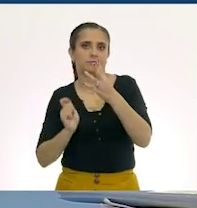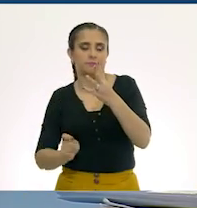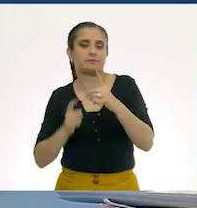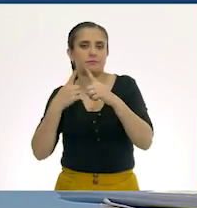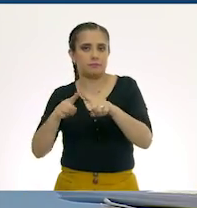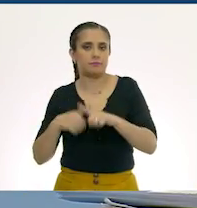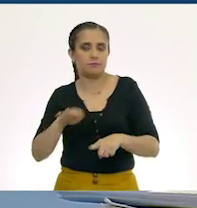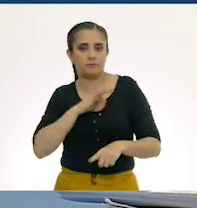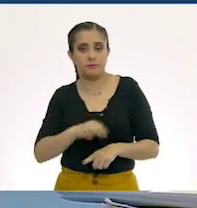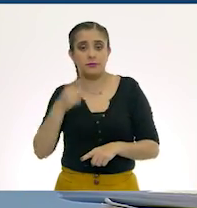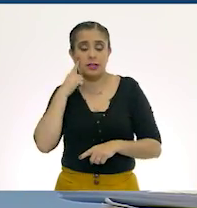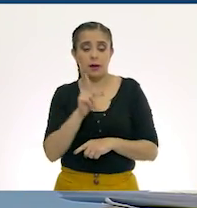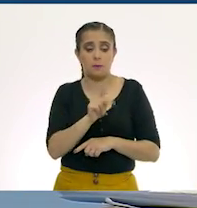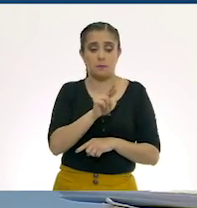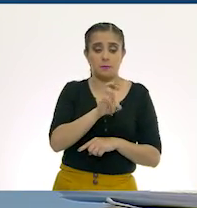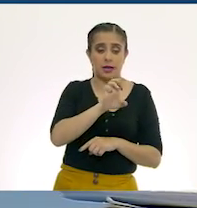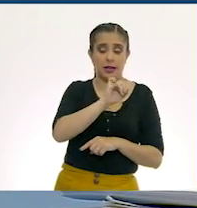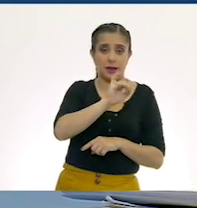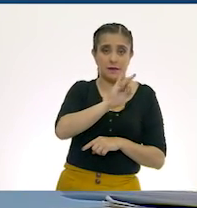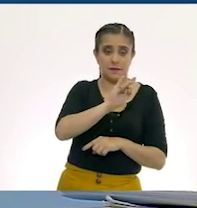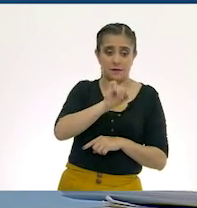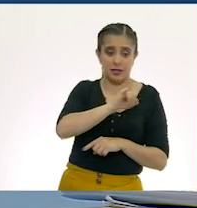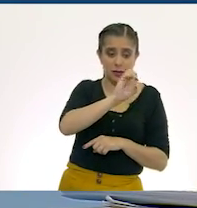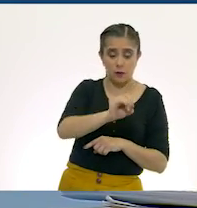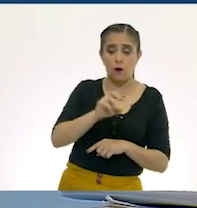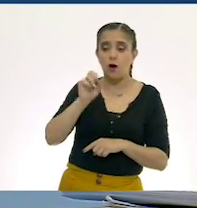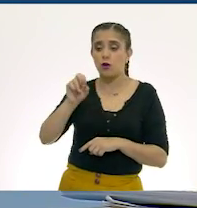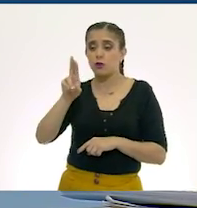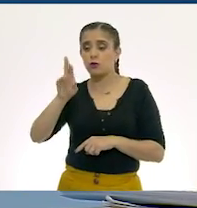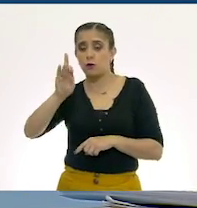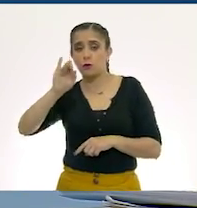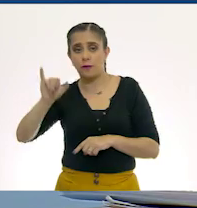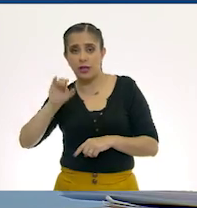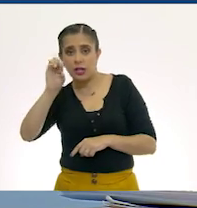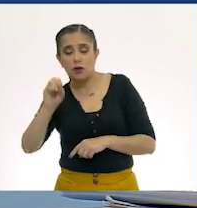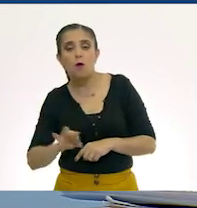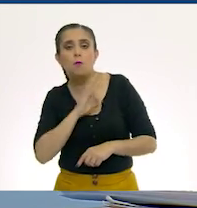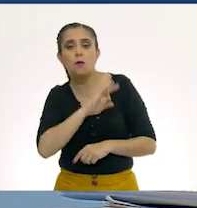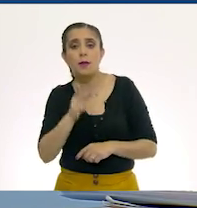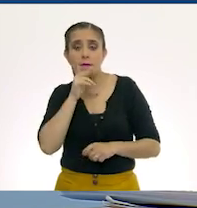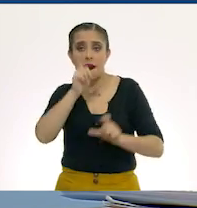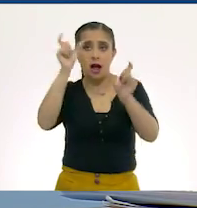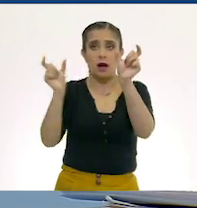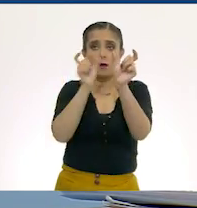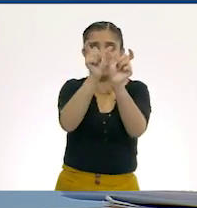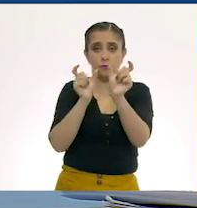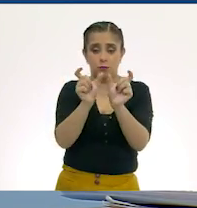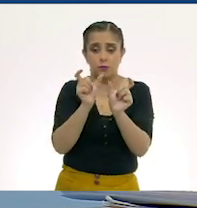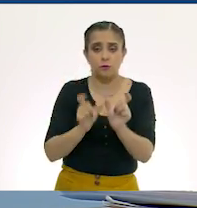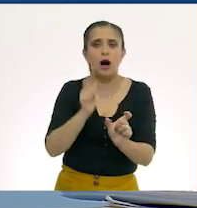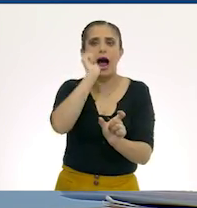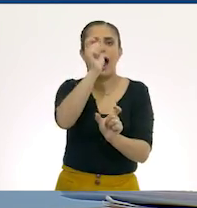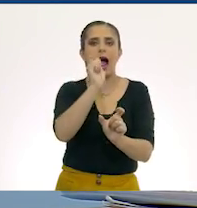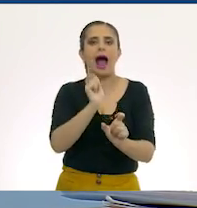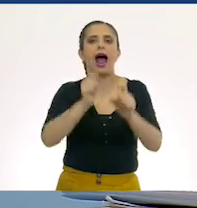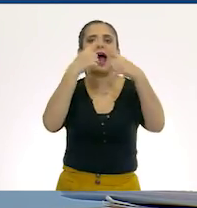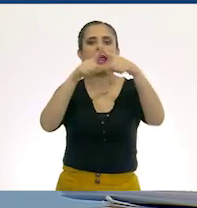los prefijos y los sufijos sirven para cambiarle el significado a una palabra.